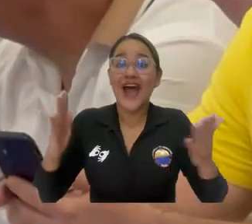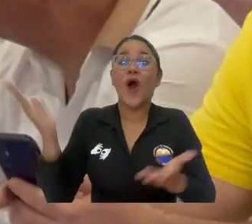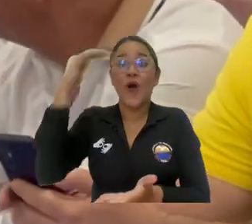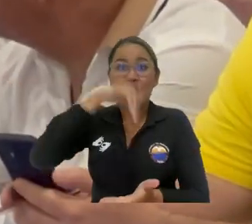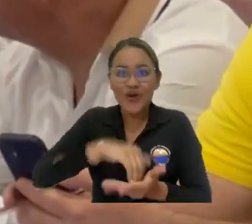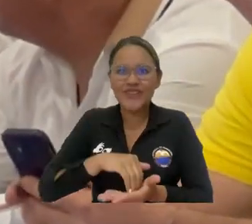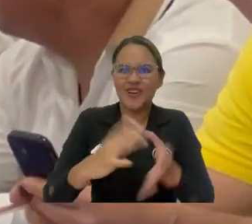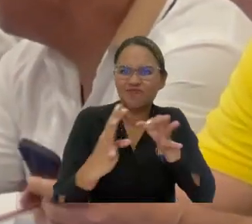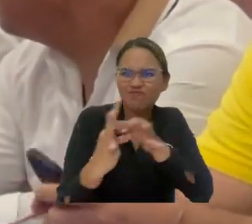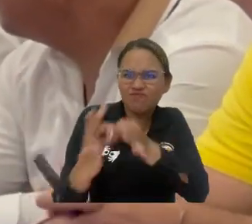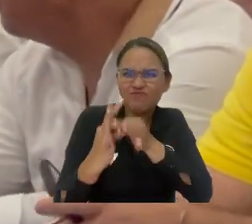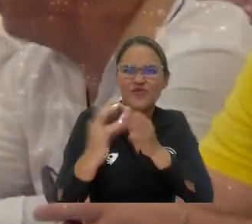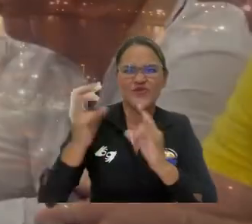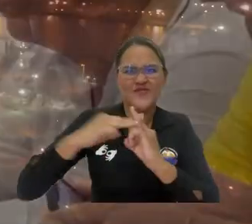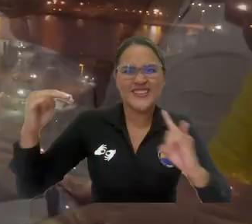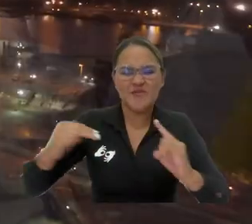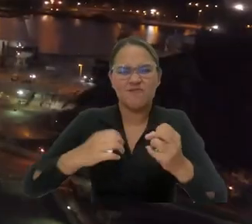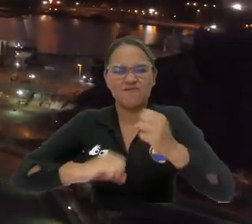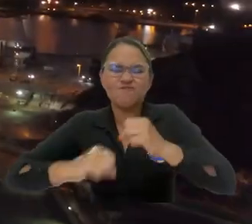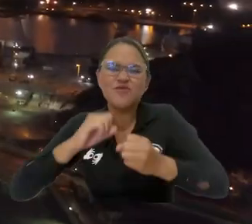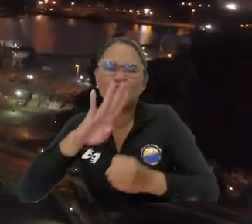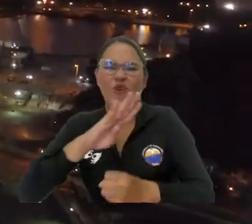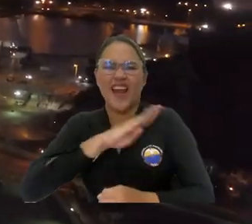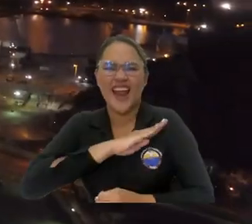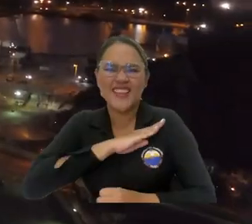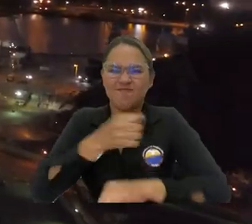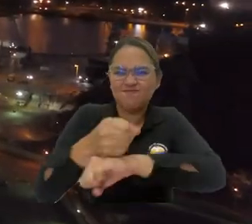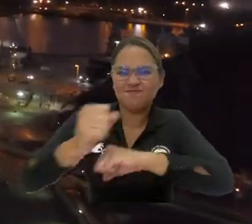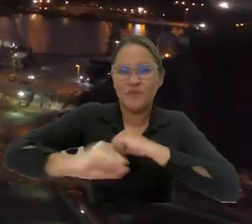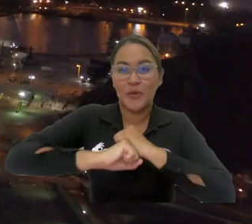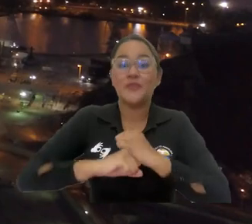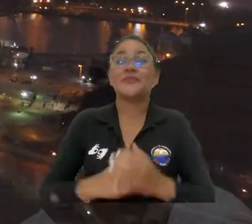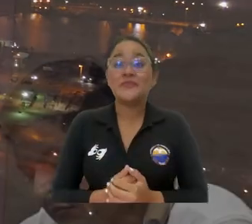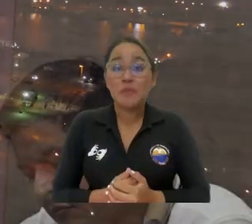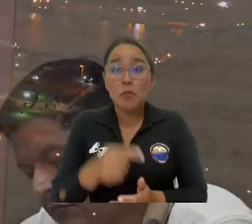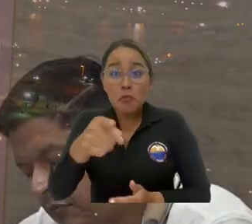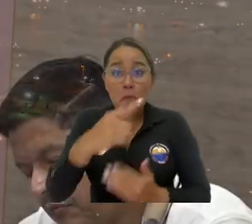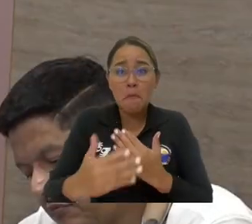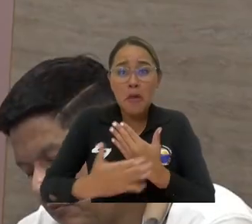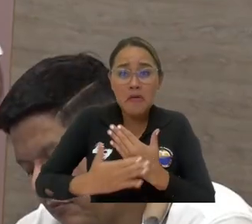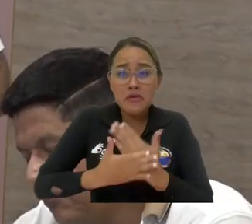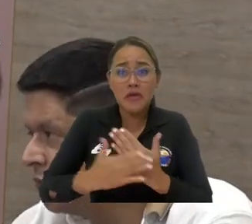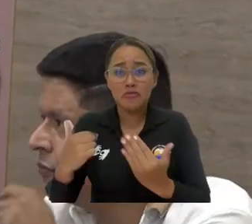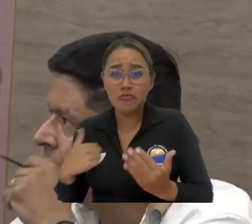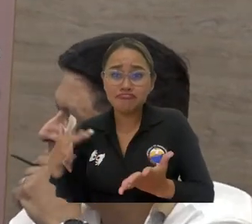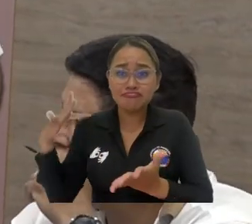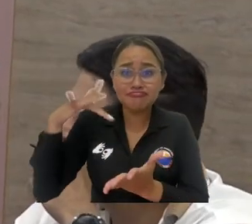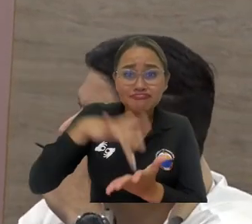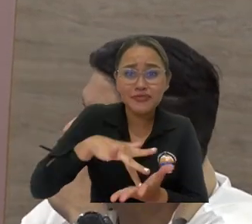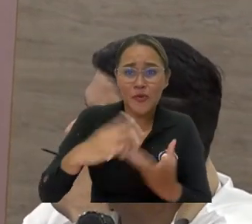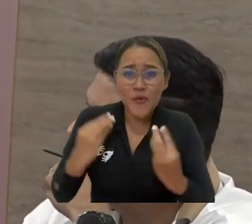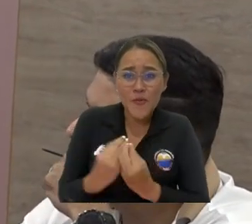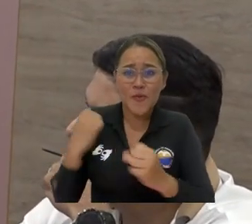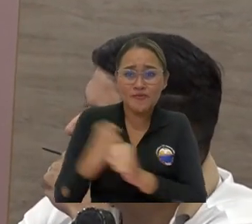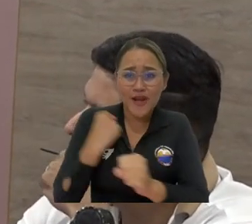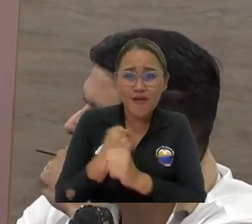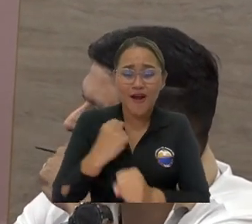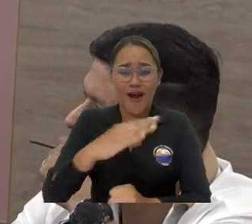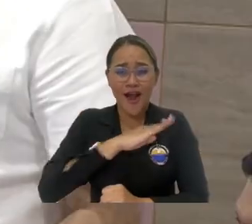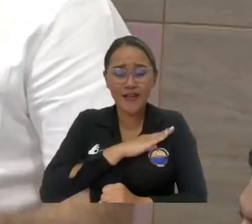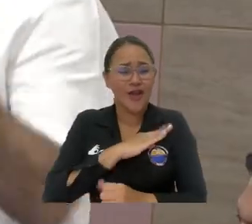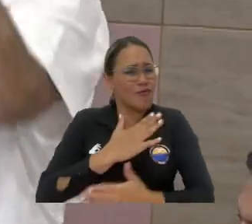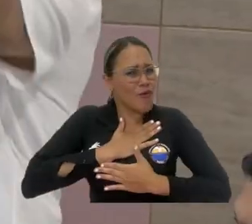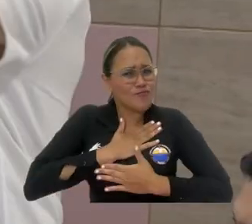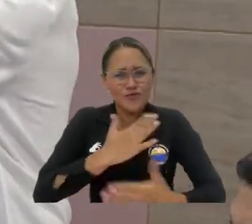en Unimagdalena un aliado clave y estratégico. Cada vez que me inviten a la Universidad del Magdalena, que tengan que traer a mi equipo de trabajo, todo el gabinete lo